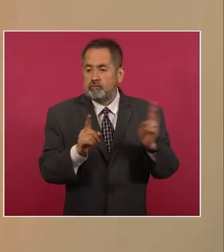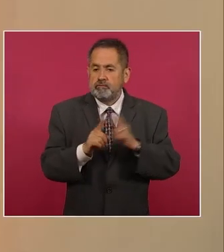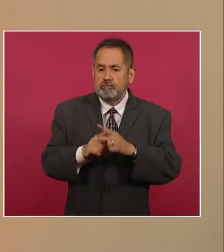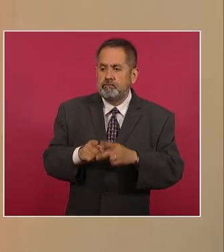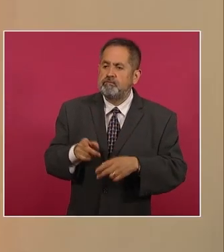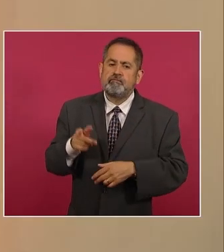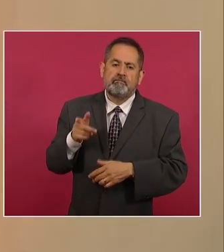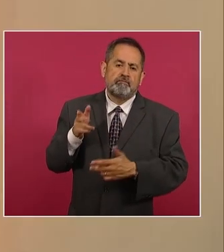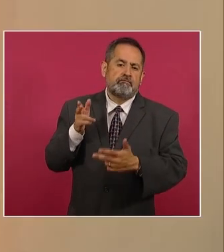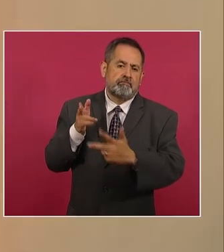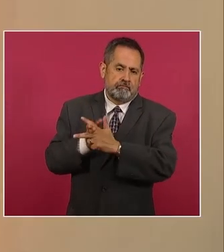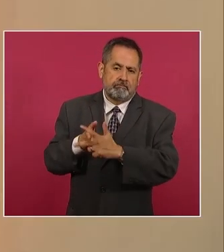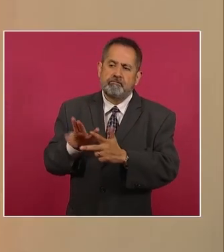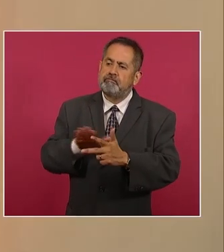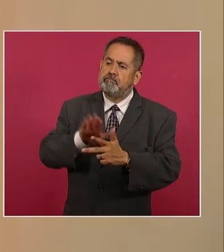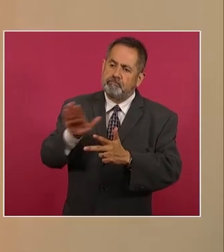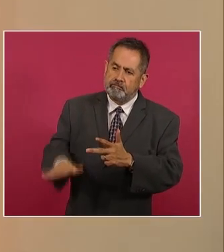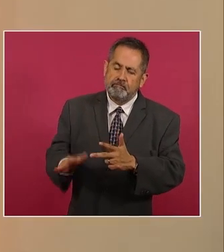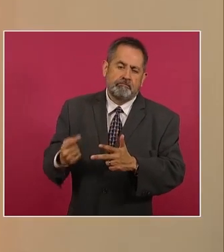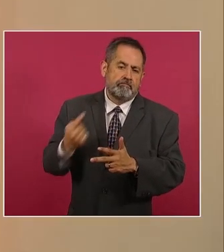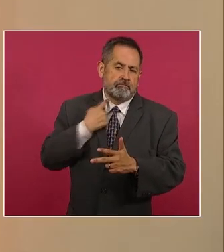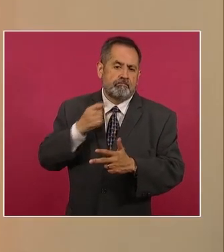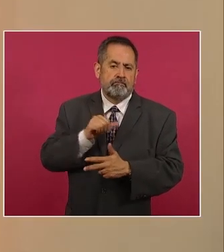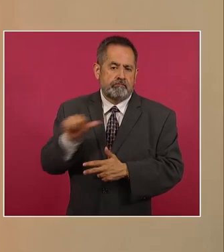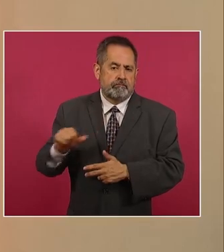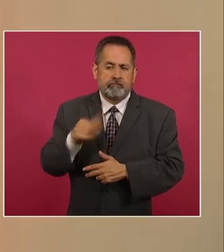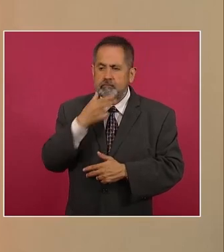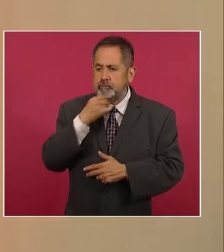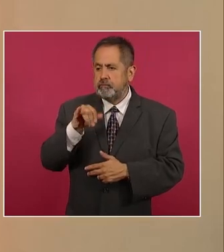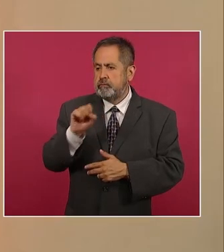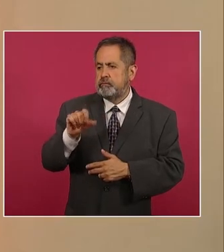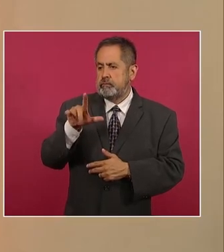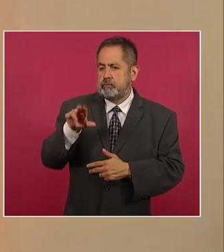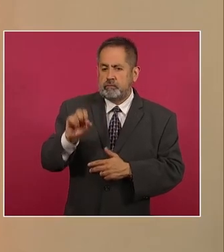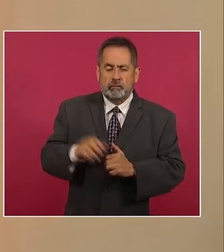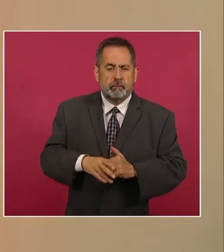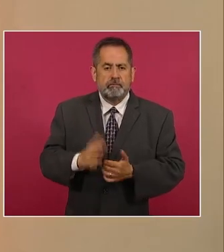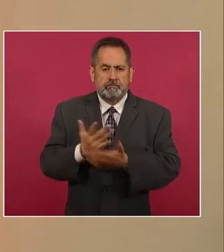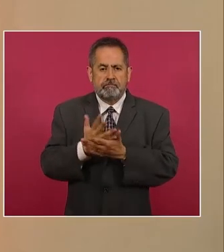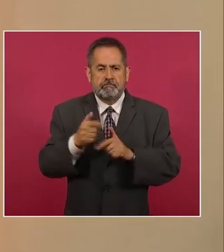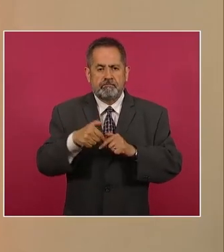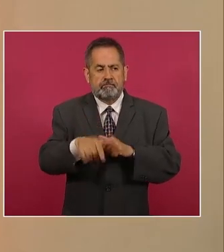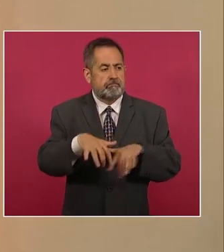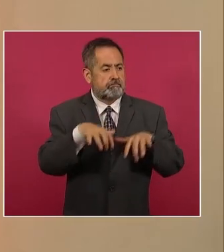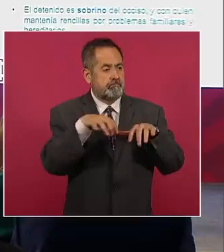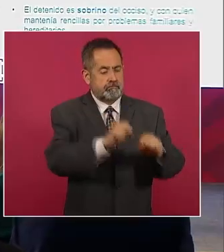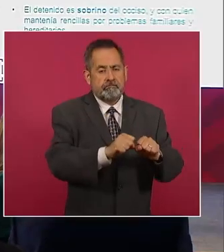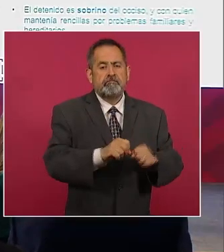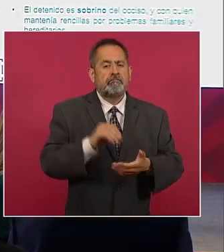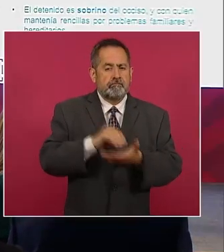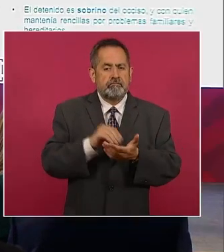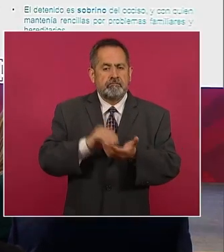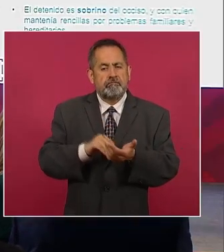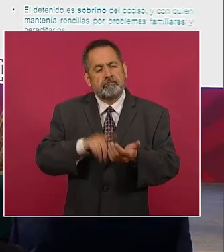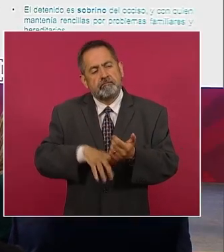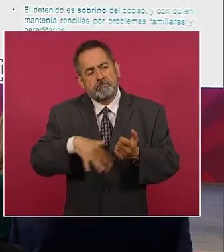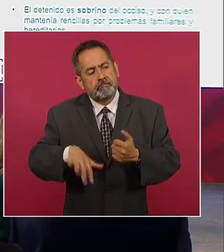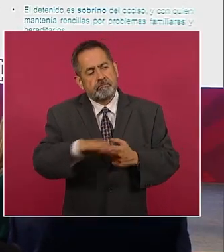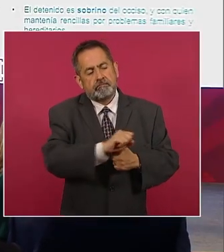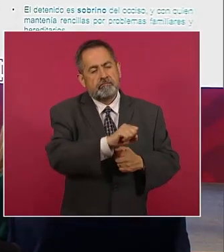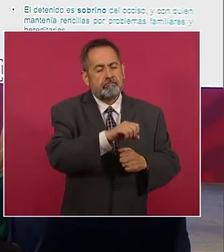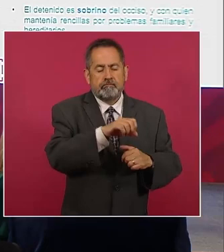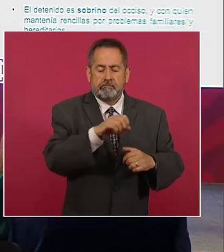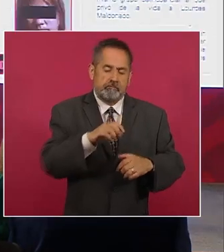Veracruz a José Luis Gamboa. Estamos esperando su vinculación a proceso y se va a seguir en la búsqueda para ejecutar la otra